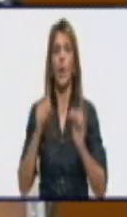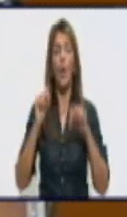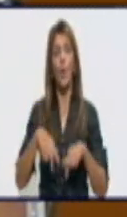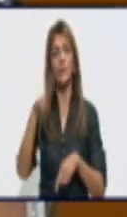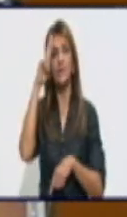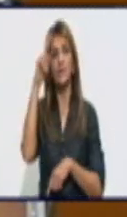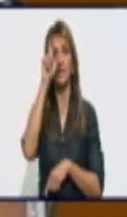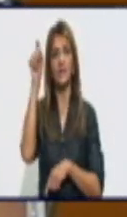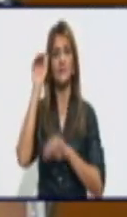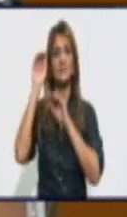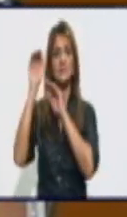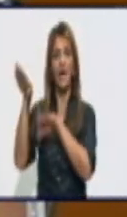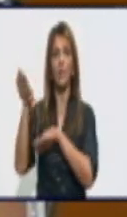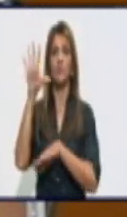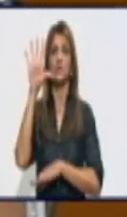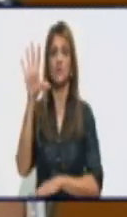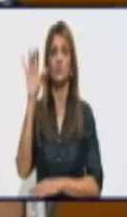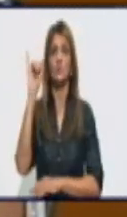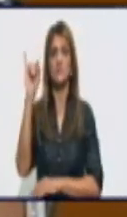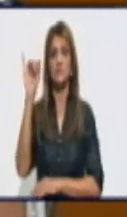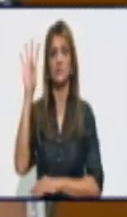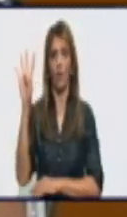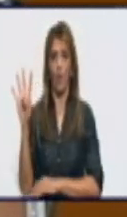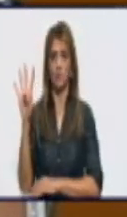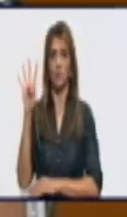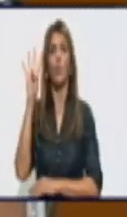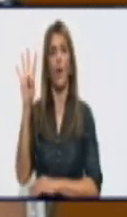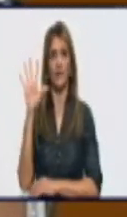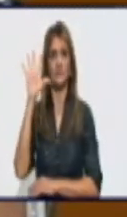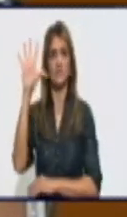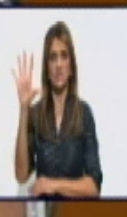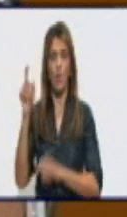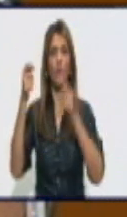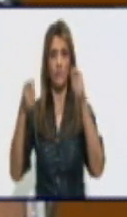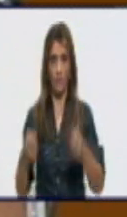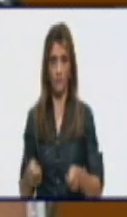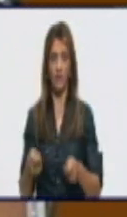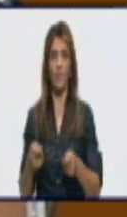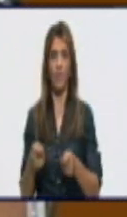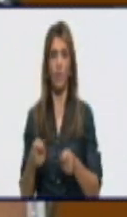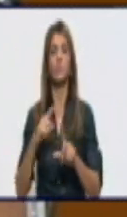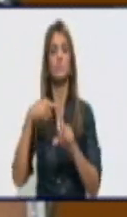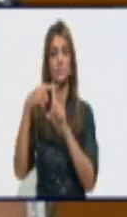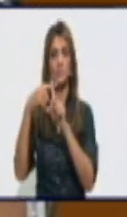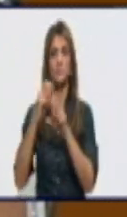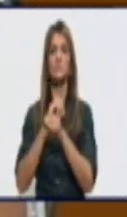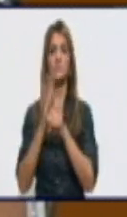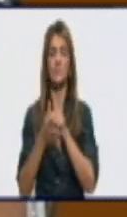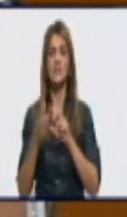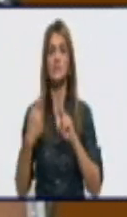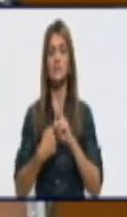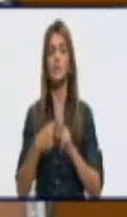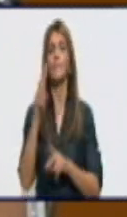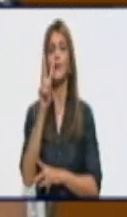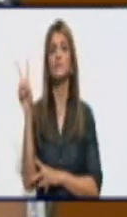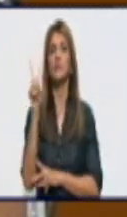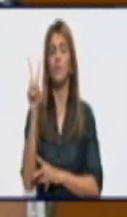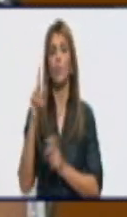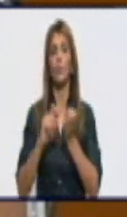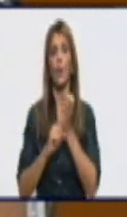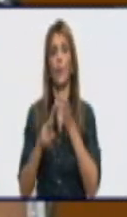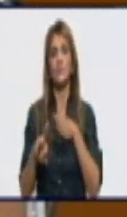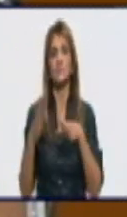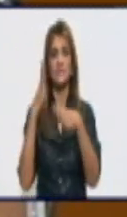564 pacientes, 45 confirmados activos en nuestra provincia y 22 en Santiago de Cuba,